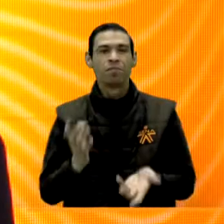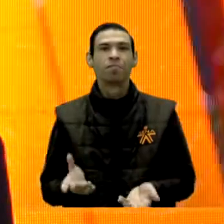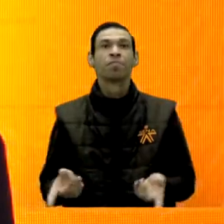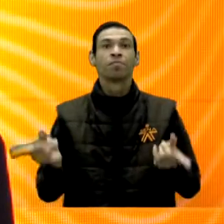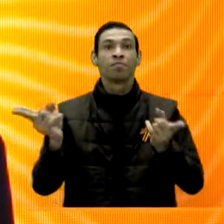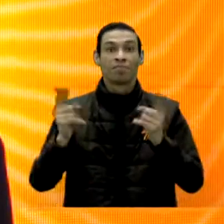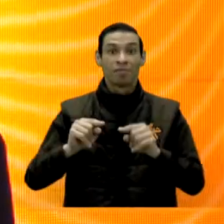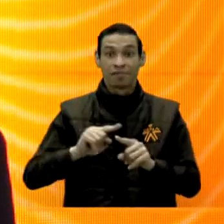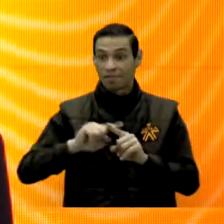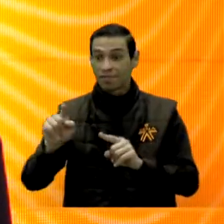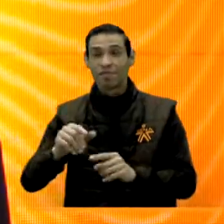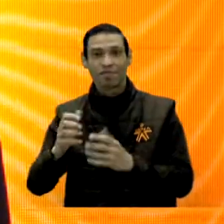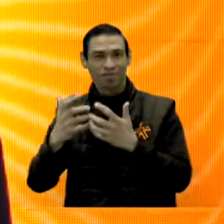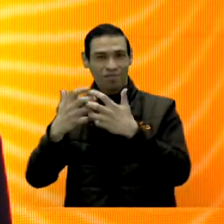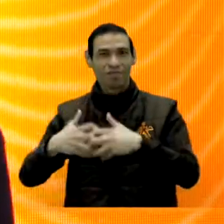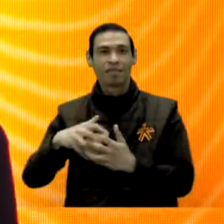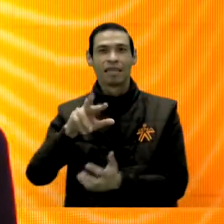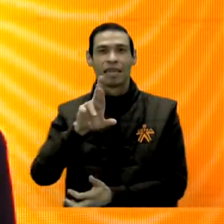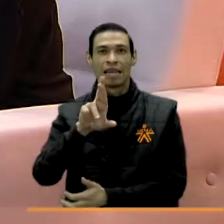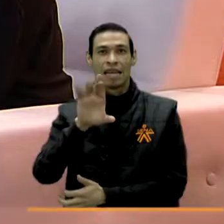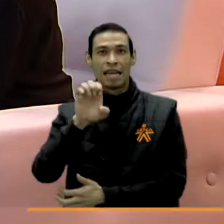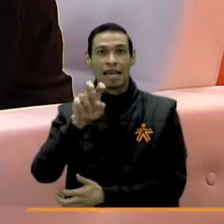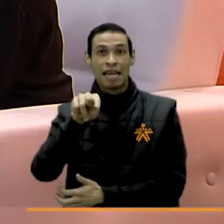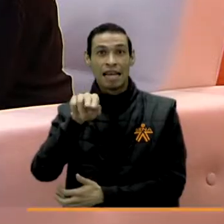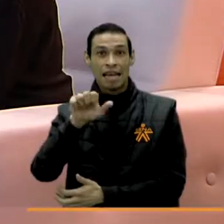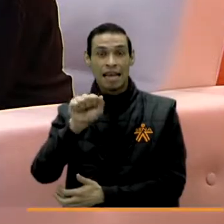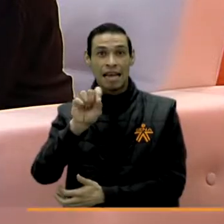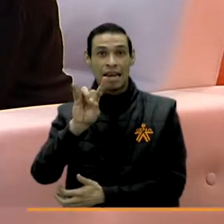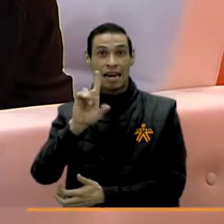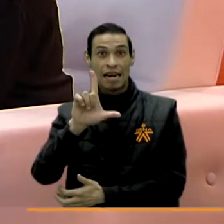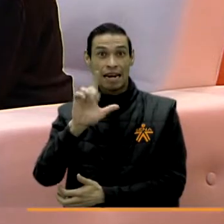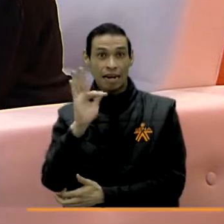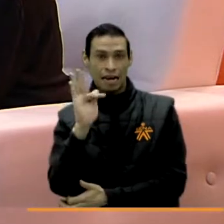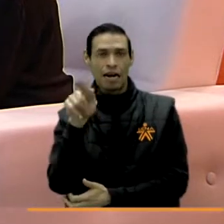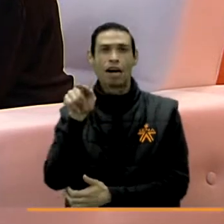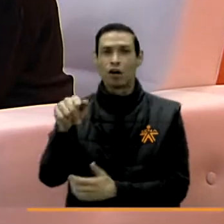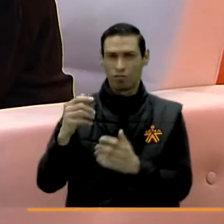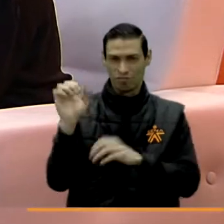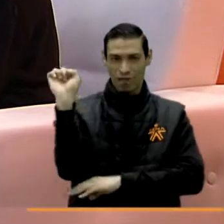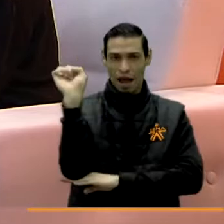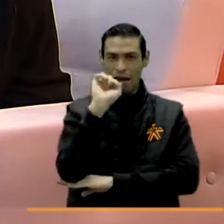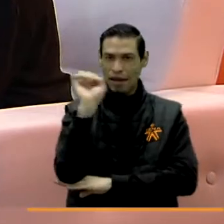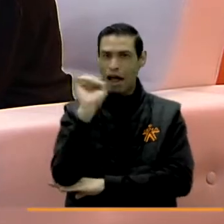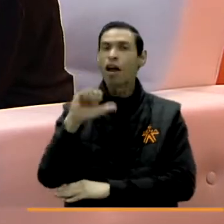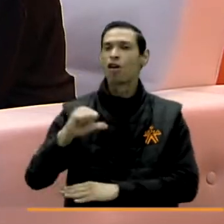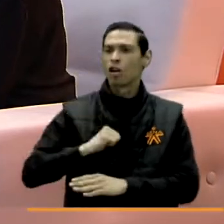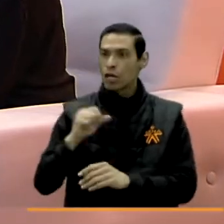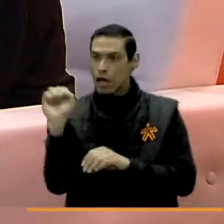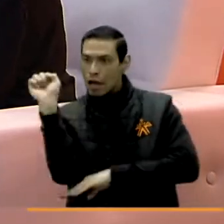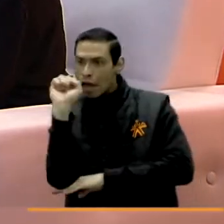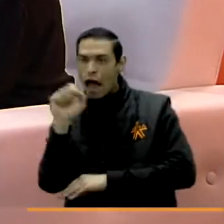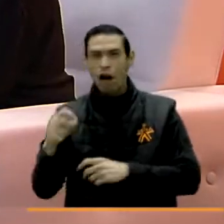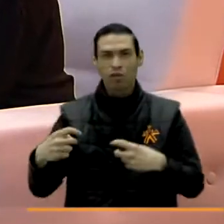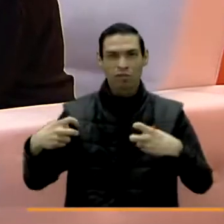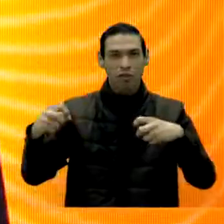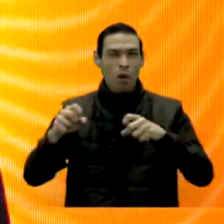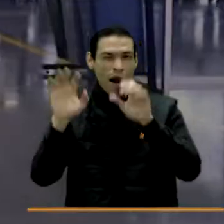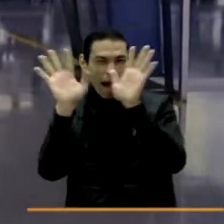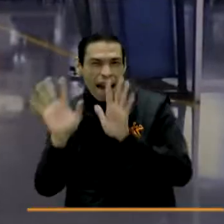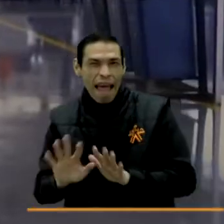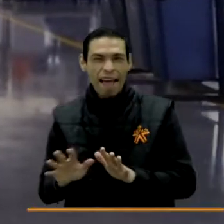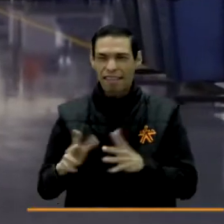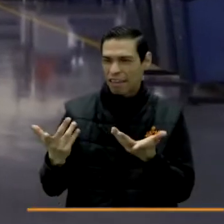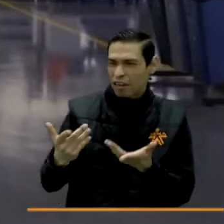por ejemplo, también con Renault, estamos trabajando con automóviles de alta tecnología, tanto híbridos como